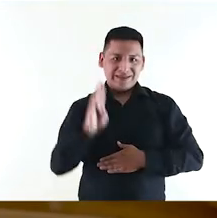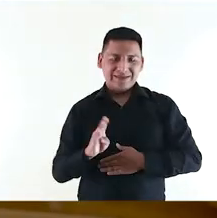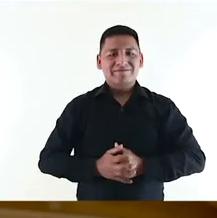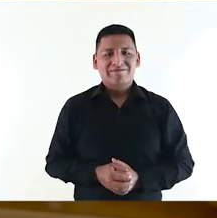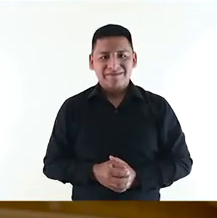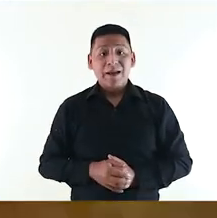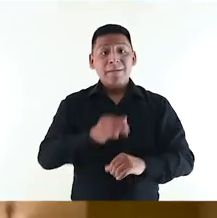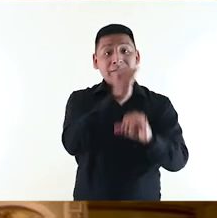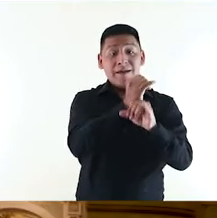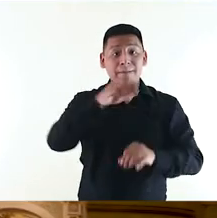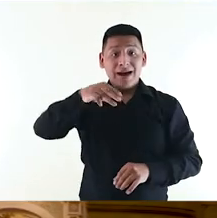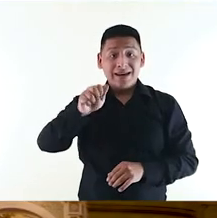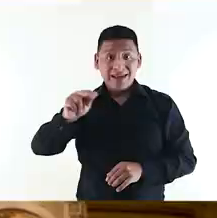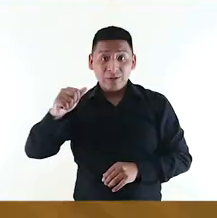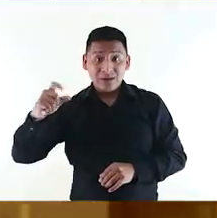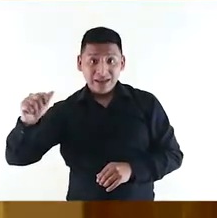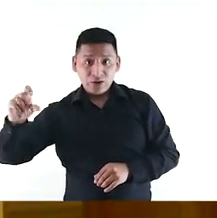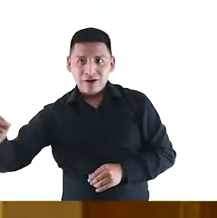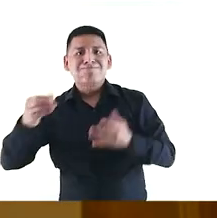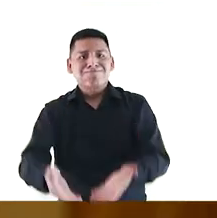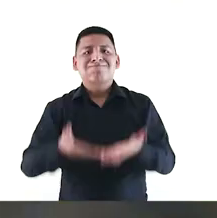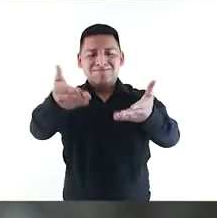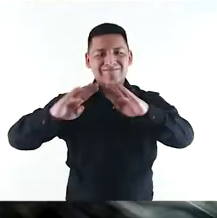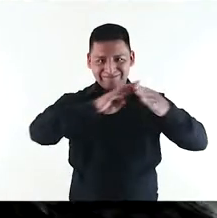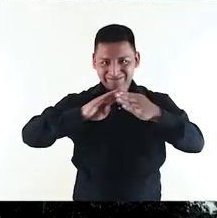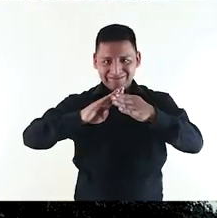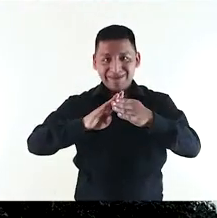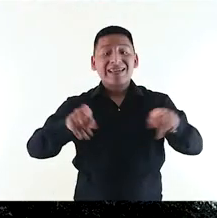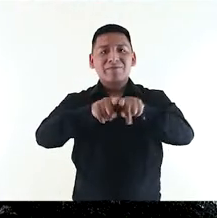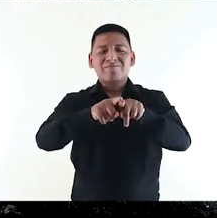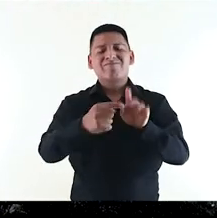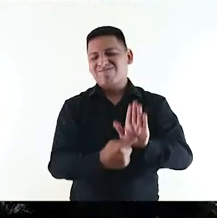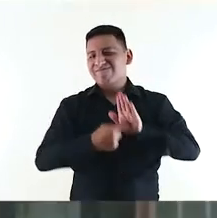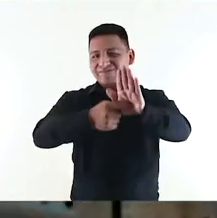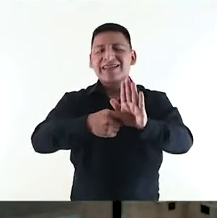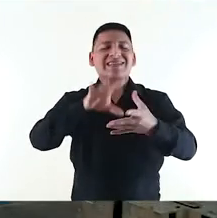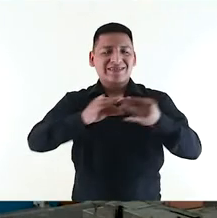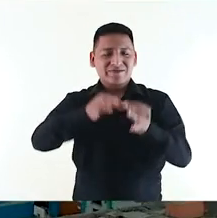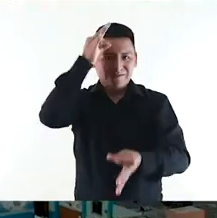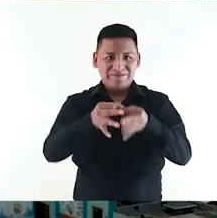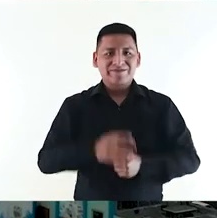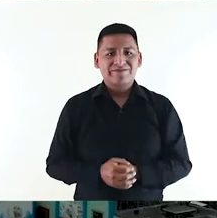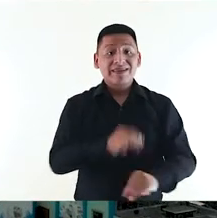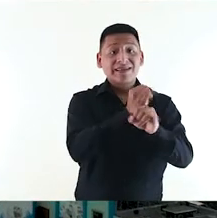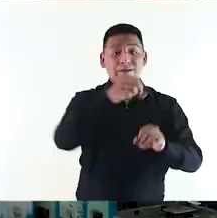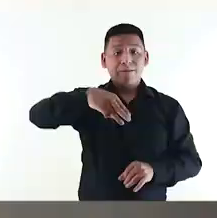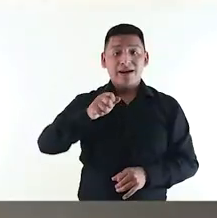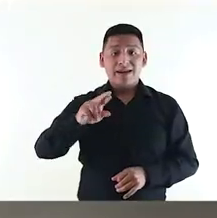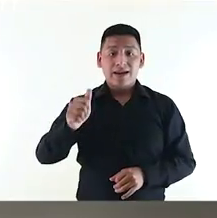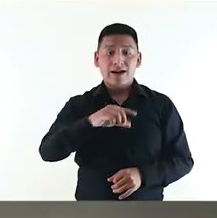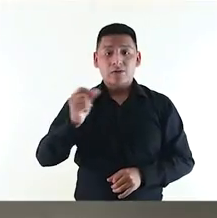en la joven Avenida Brasil. La Basílica de María Auxiliadora es patrimonio de la ciudad y testimonio de la historia de su fe.